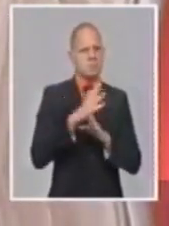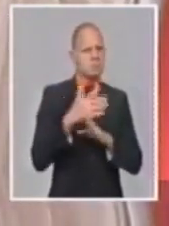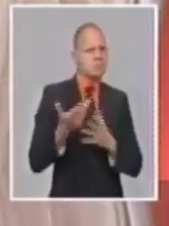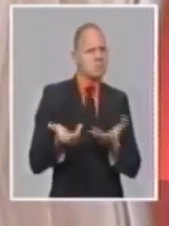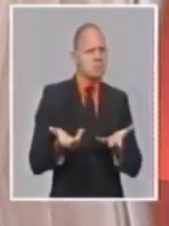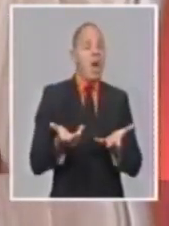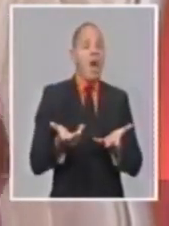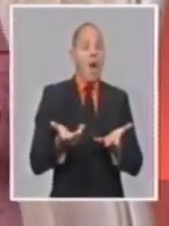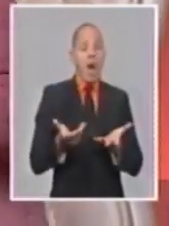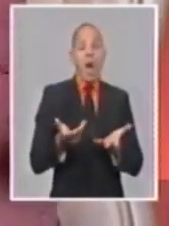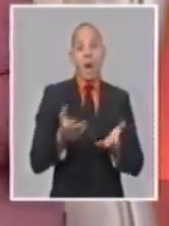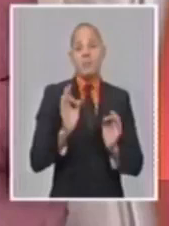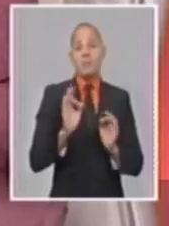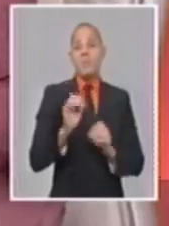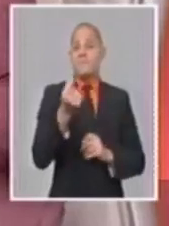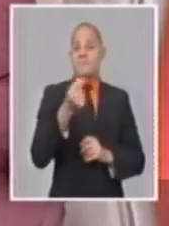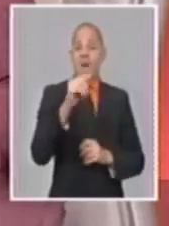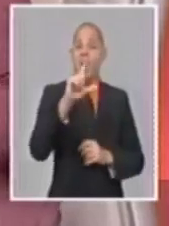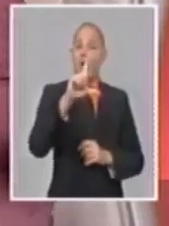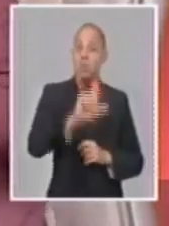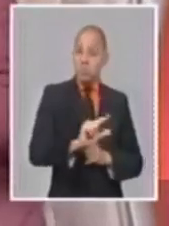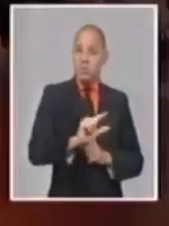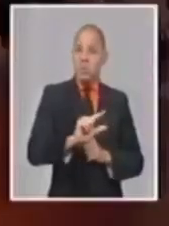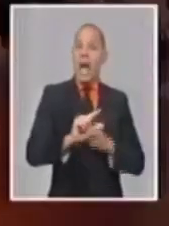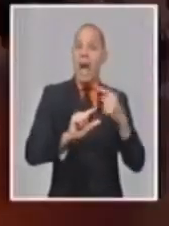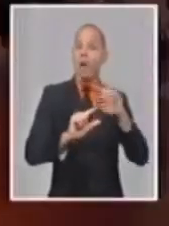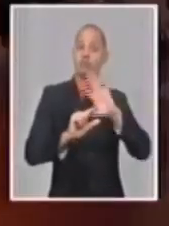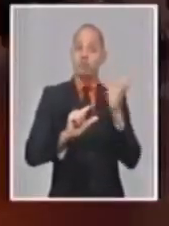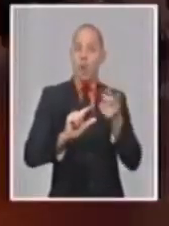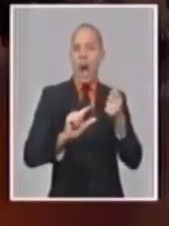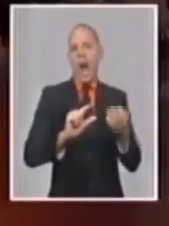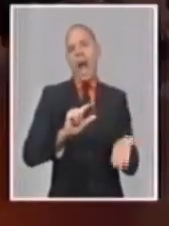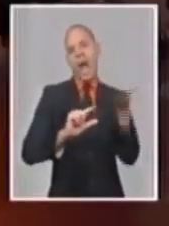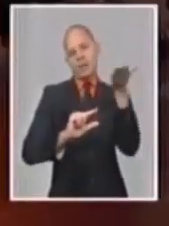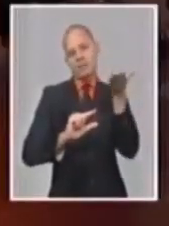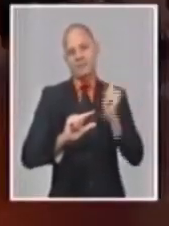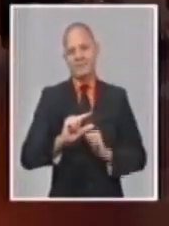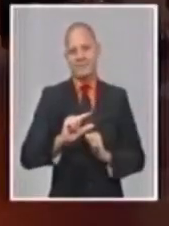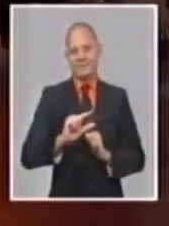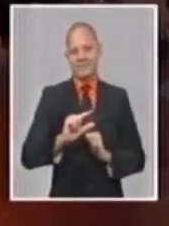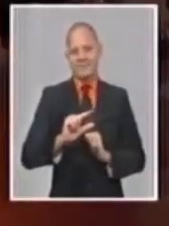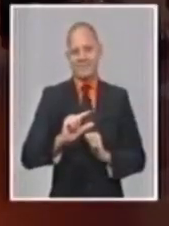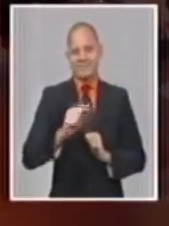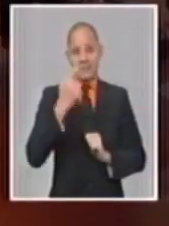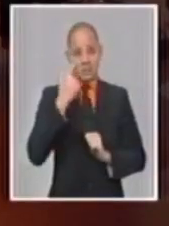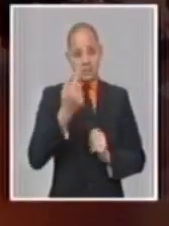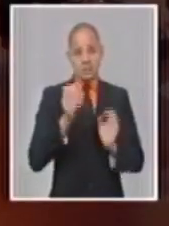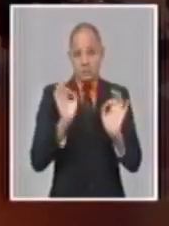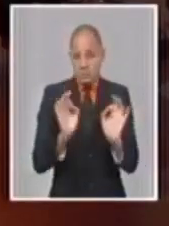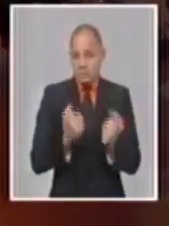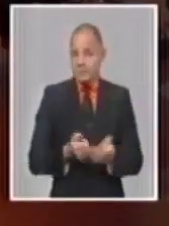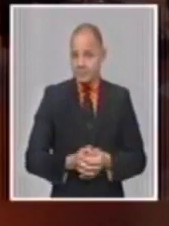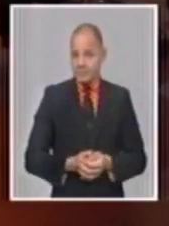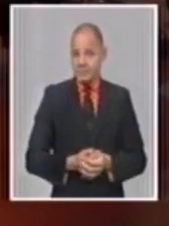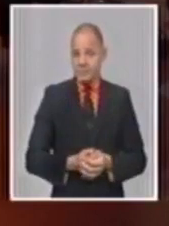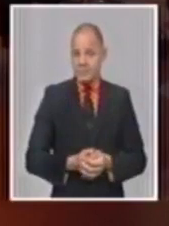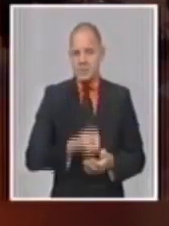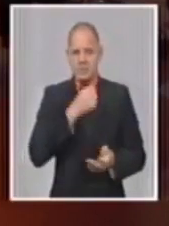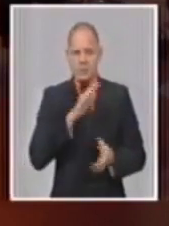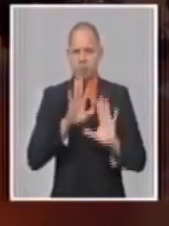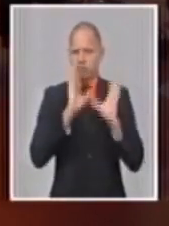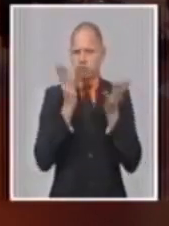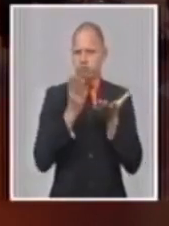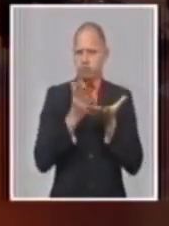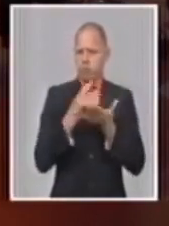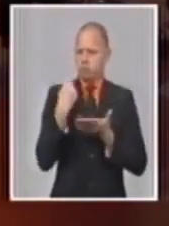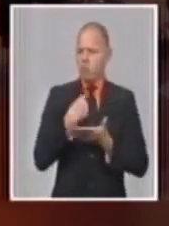incremento de los costos y todo va a salir un poco más caro. decir, se incrementa, sube el costo de lo que